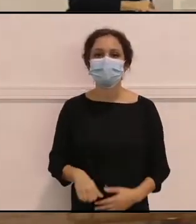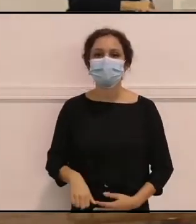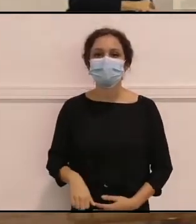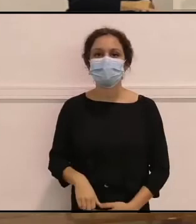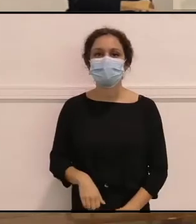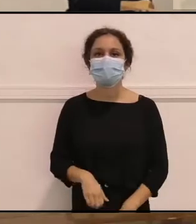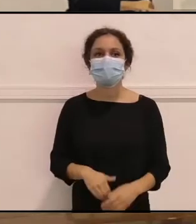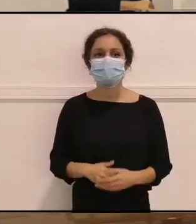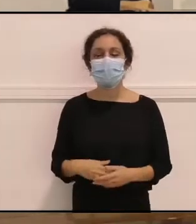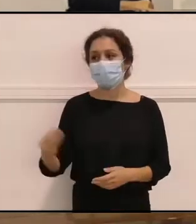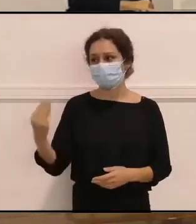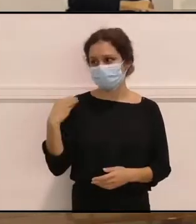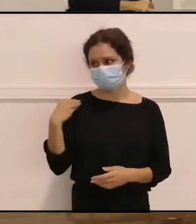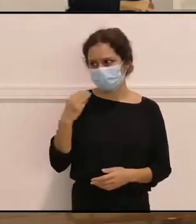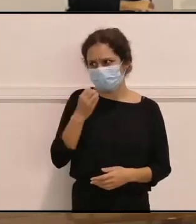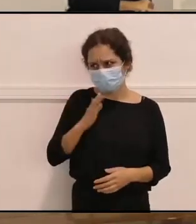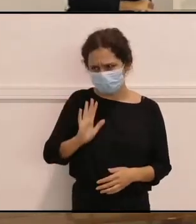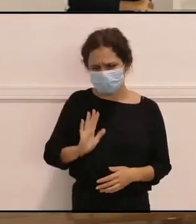Muy buena pregunta, Larisa.